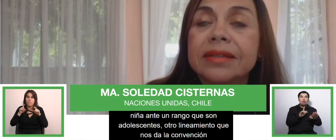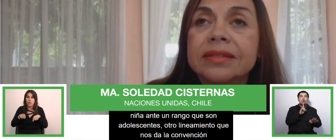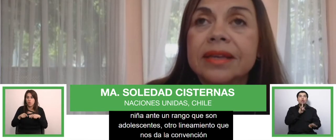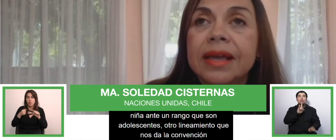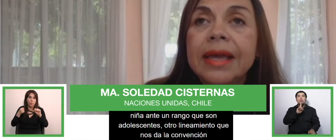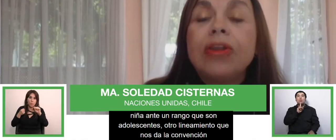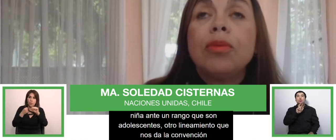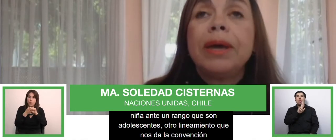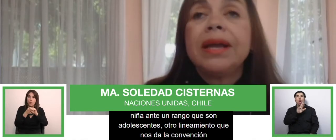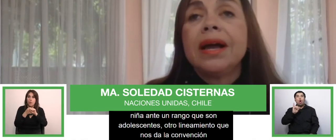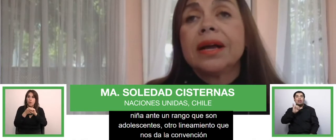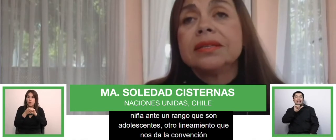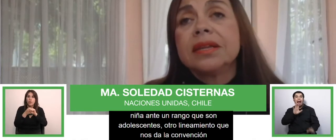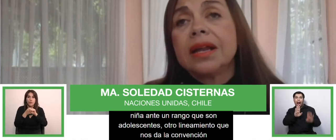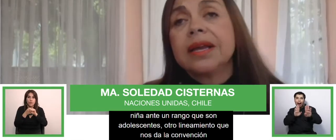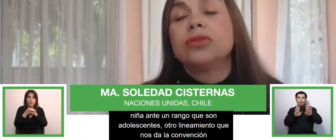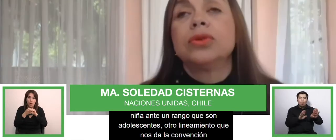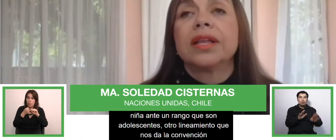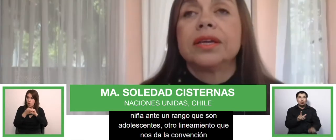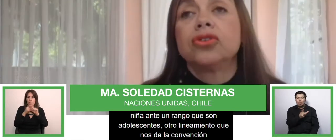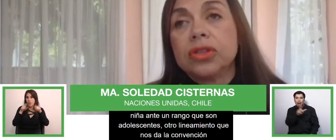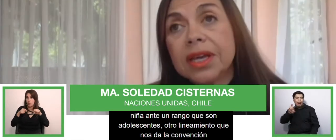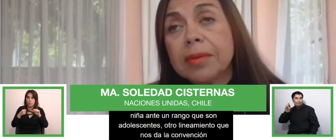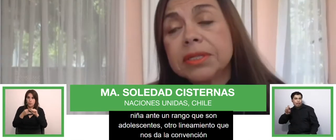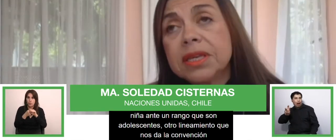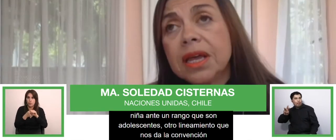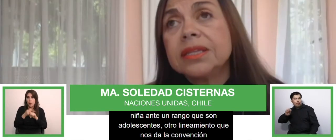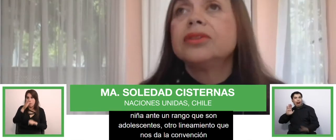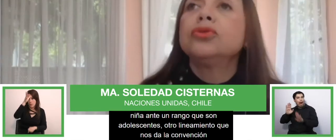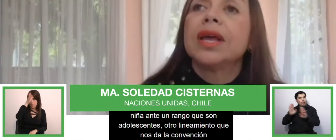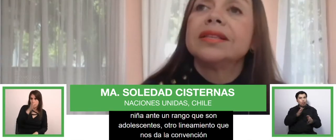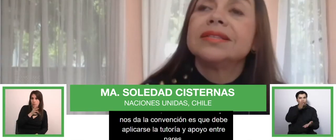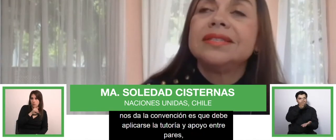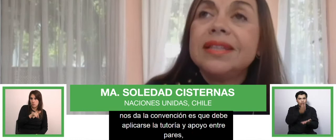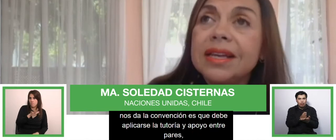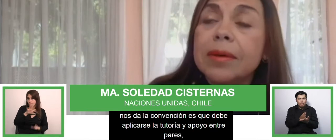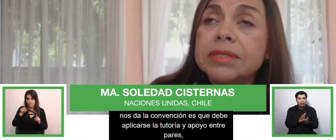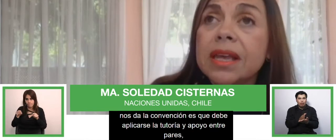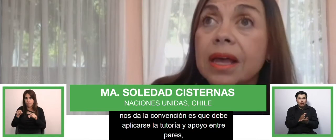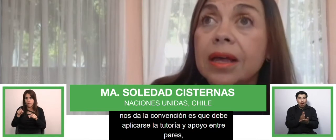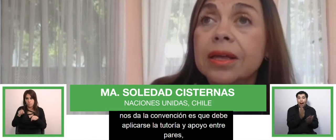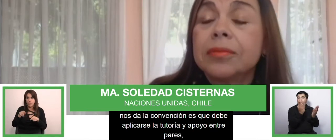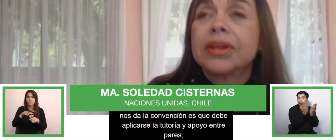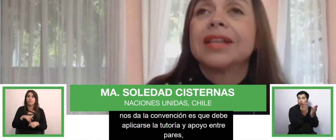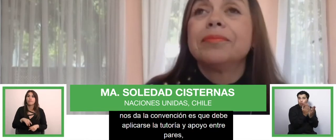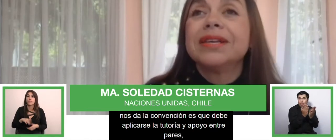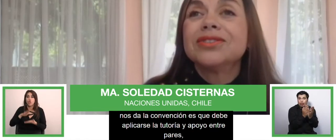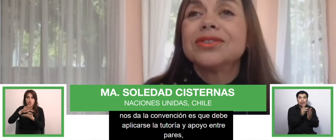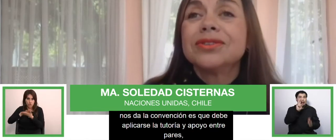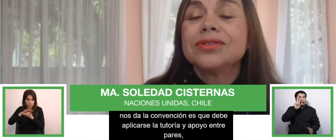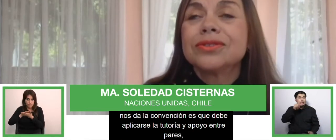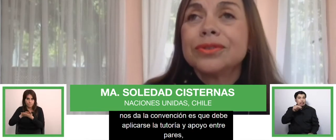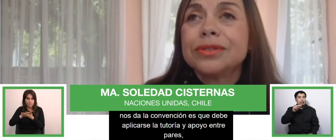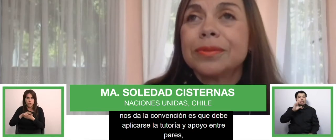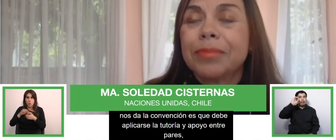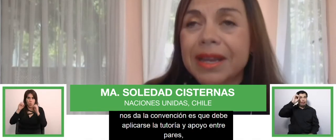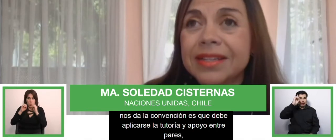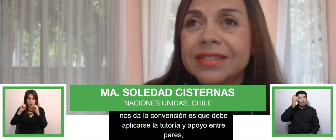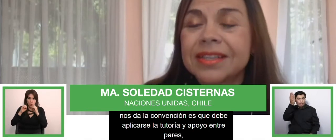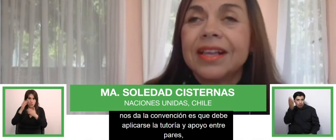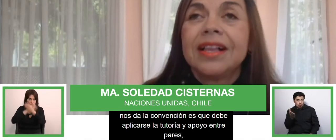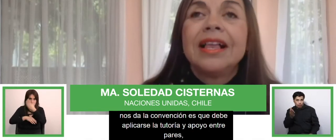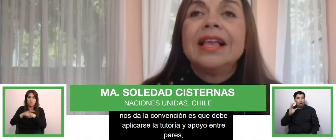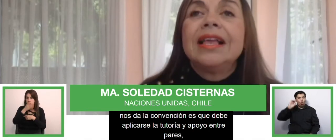pares. Y los pares acá serán estudiantes con discapacidad y estudiantes sin discapacidad, porque también son sus